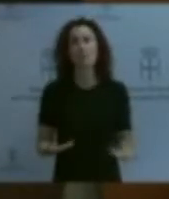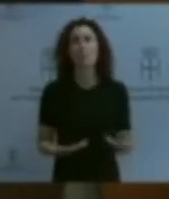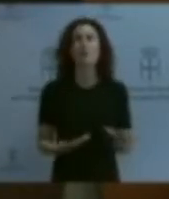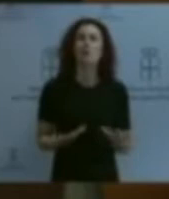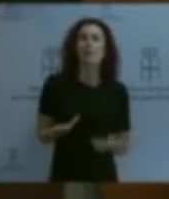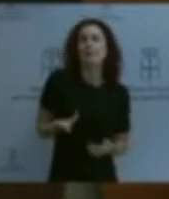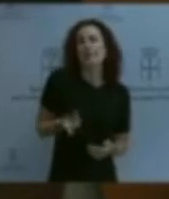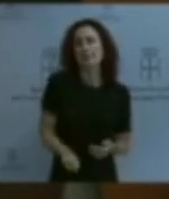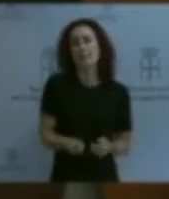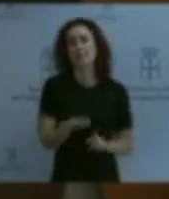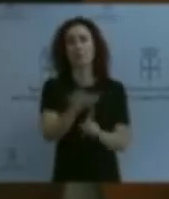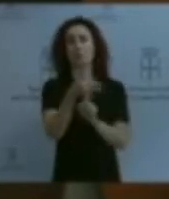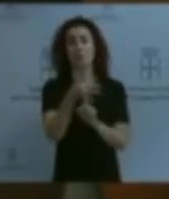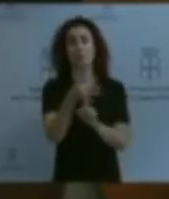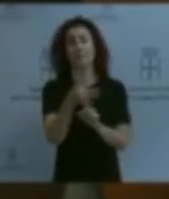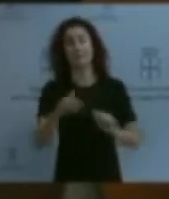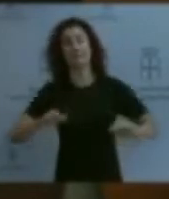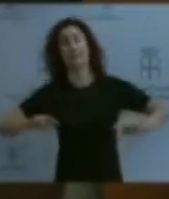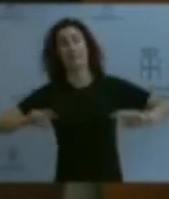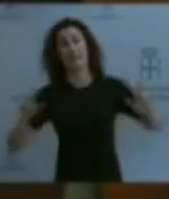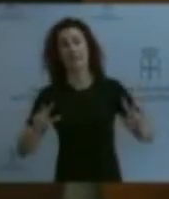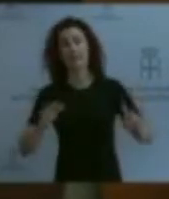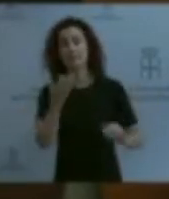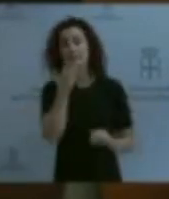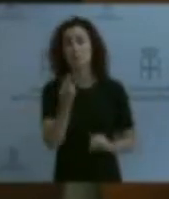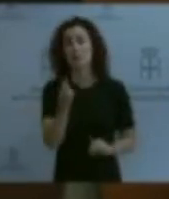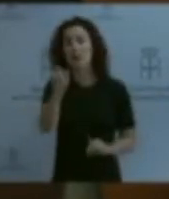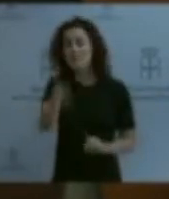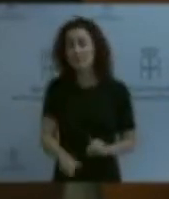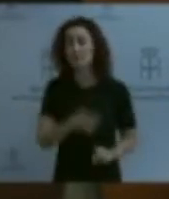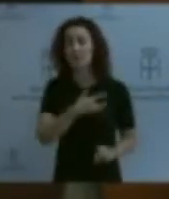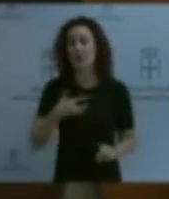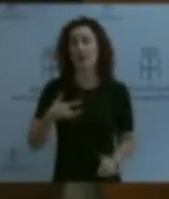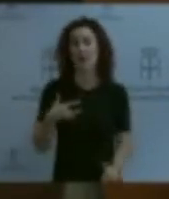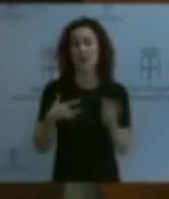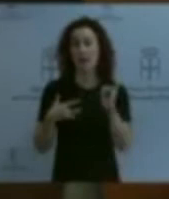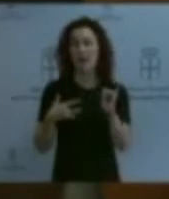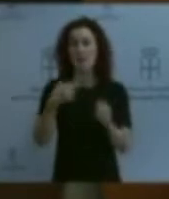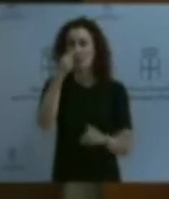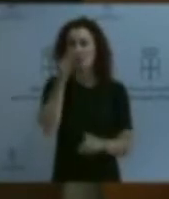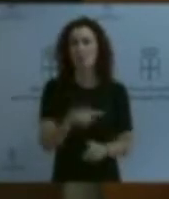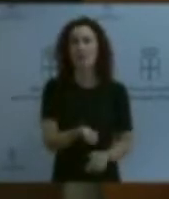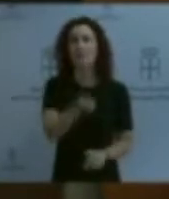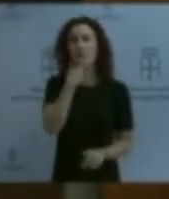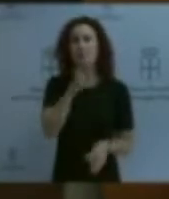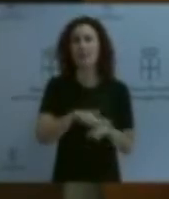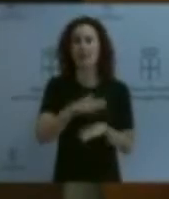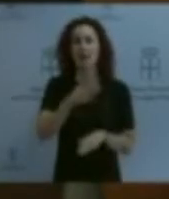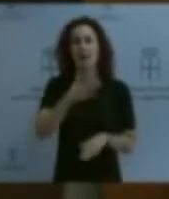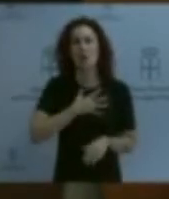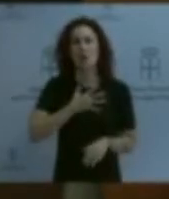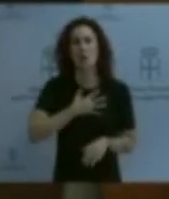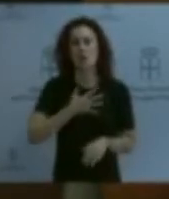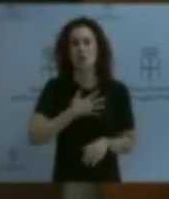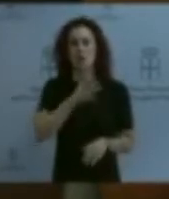si una persona tiene una neumonía, no vale con que tomes medicación para el catarro, porque es que no estás curando la neumonía, sino que vas a aumentar la